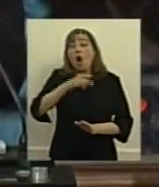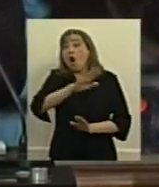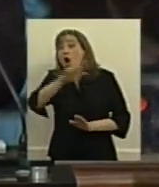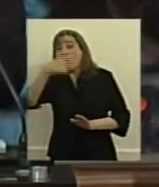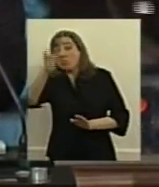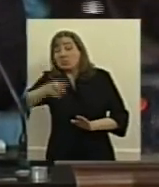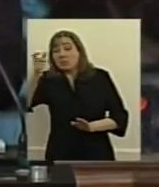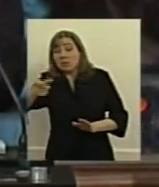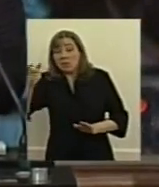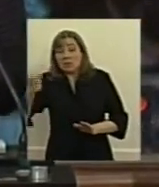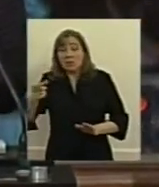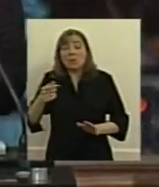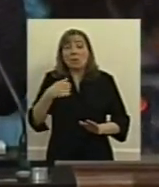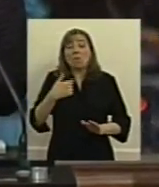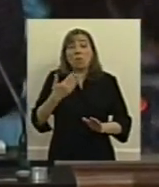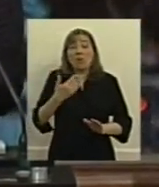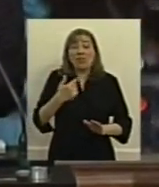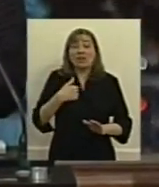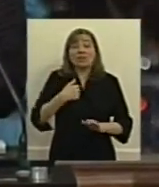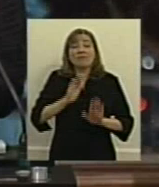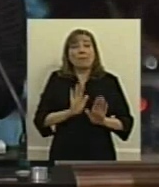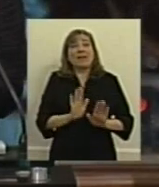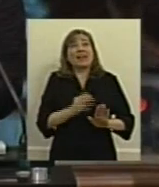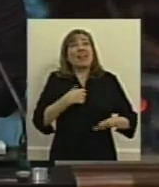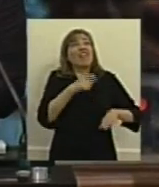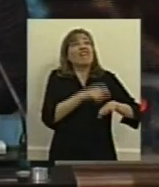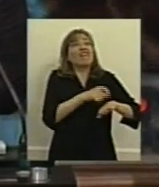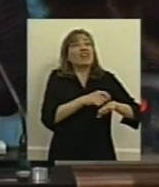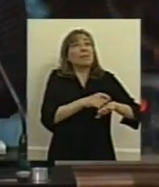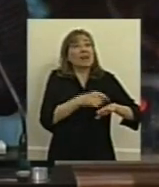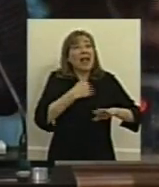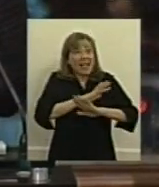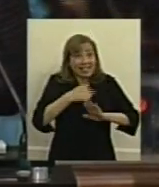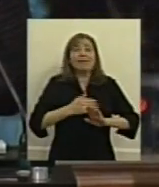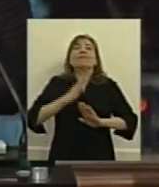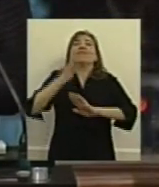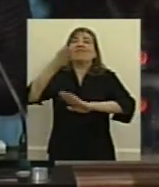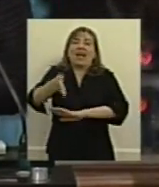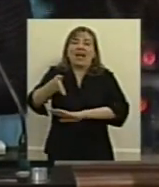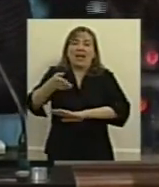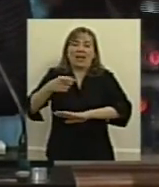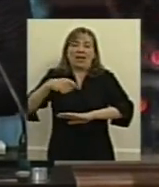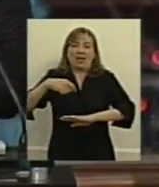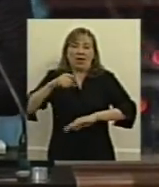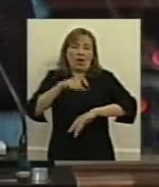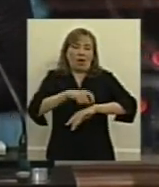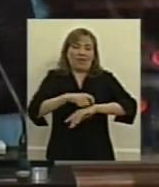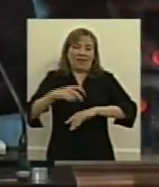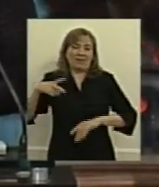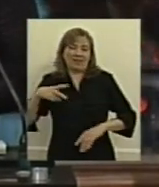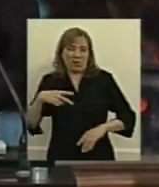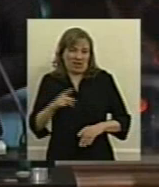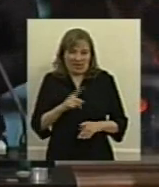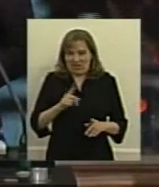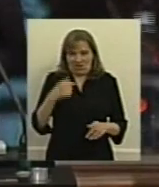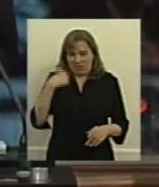quiera hacer la pigardía de esperar a enfermarse para ir a la obra social porque seguramente va a tener que hacer una erogación mucho